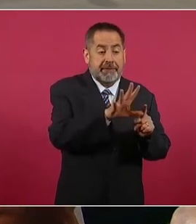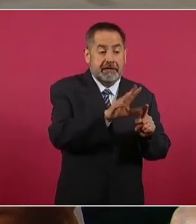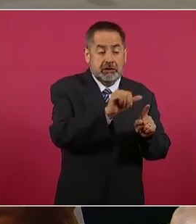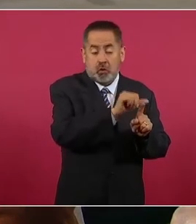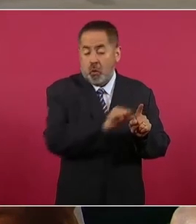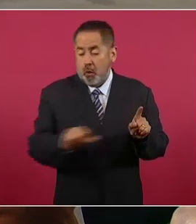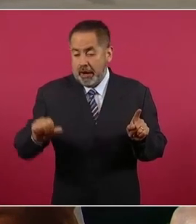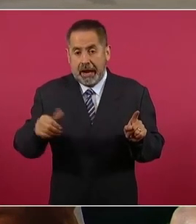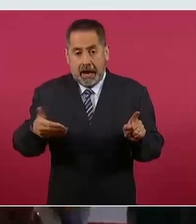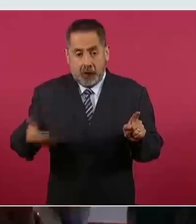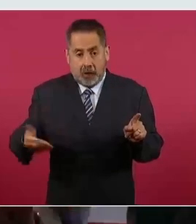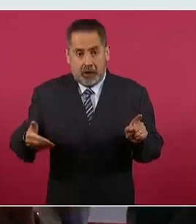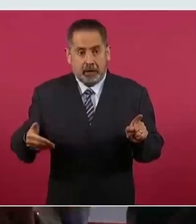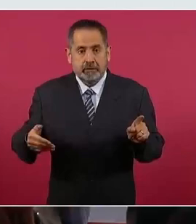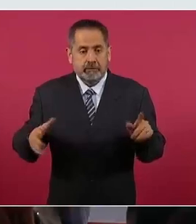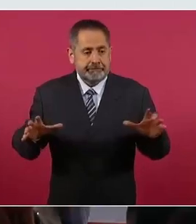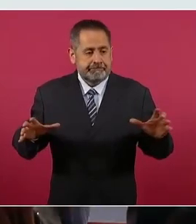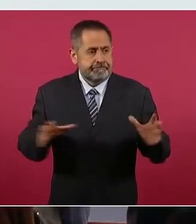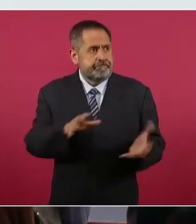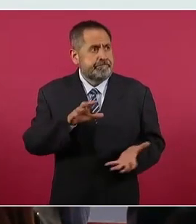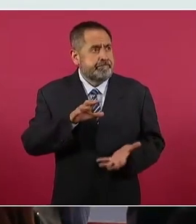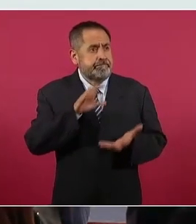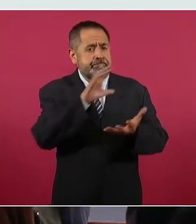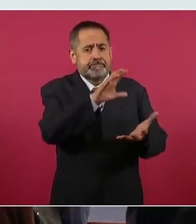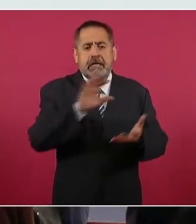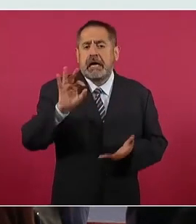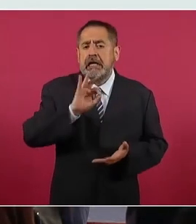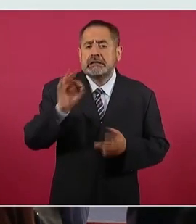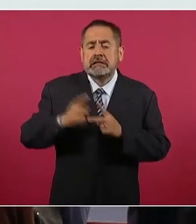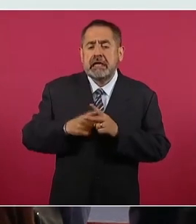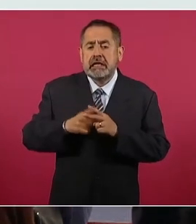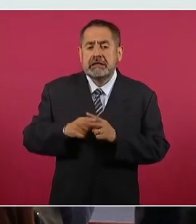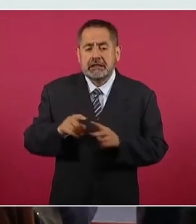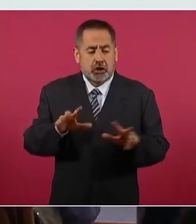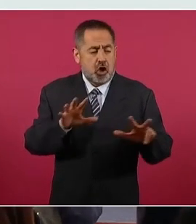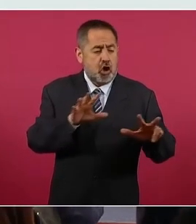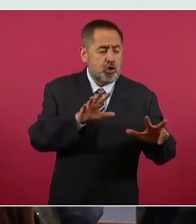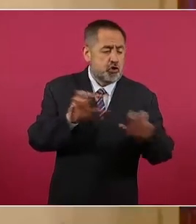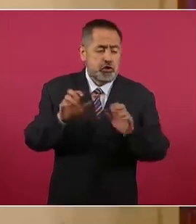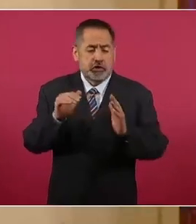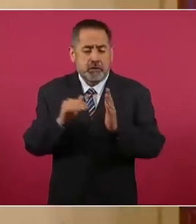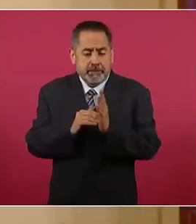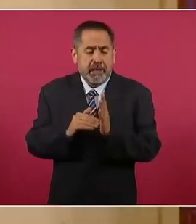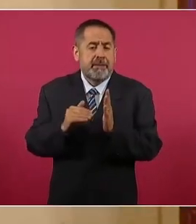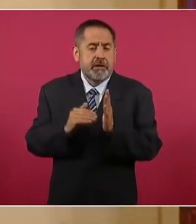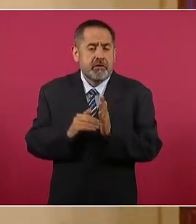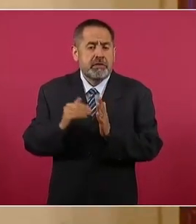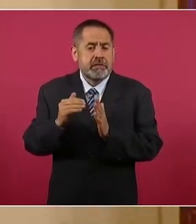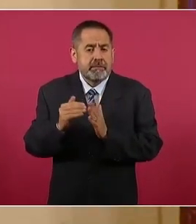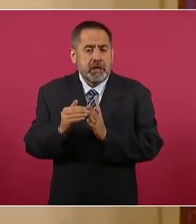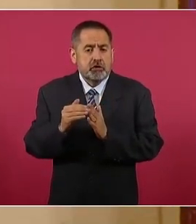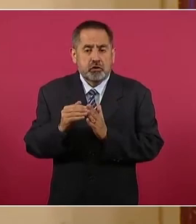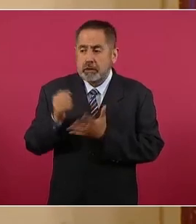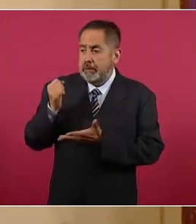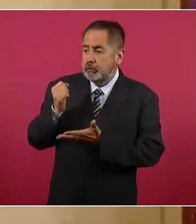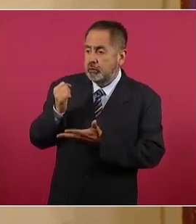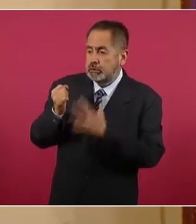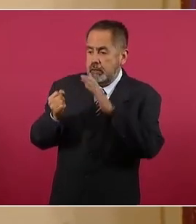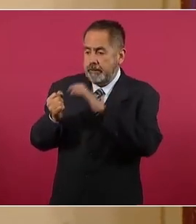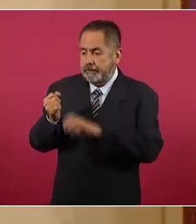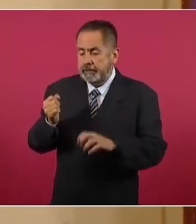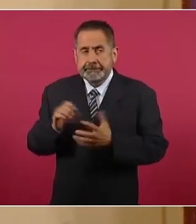se han destinado sólo para pagar intereses más de 800 mil millones de pesos del presupuesto